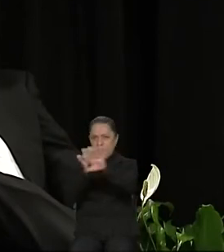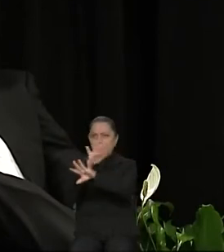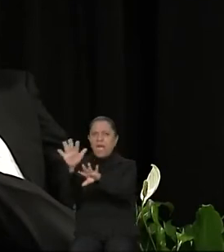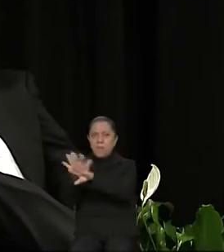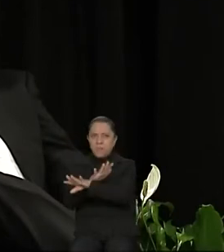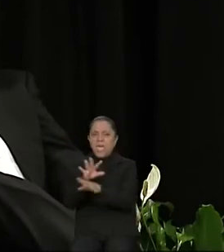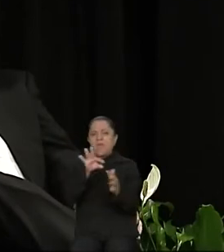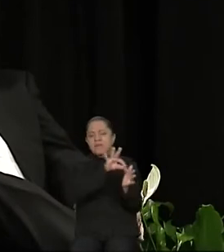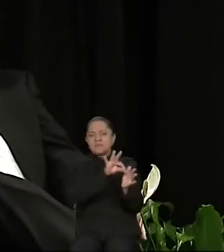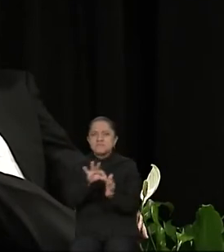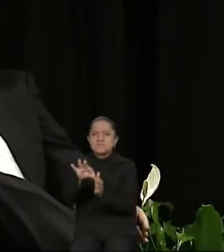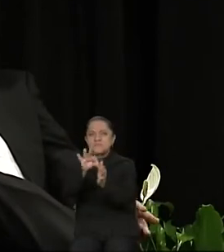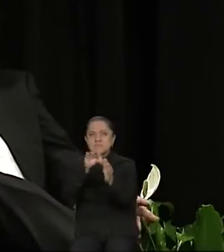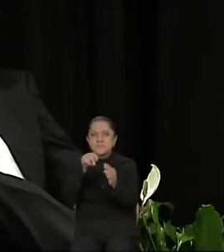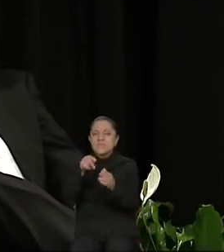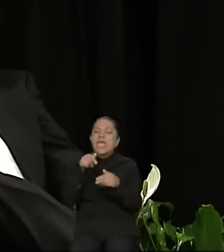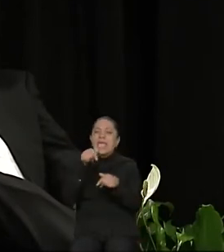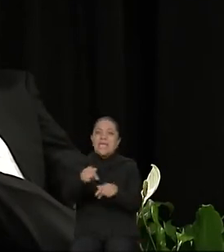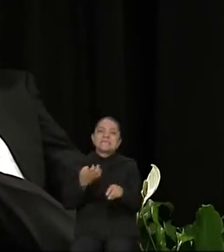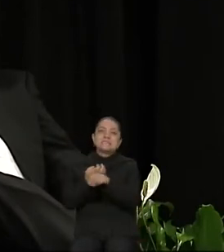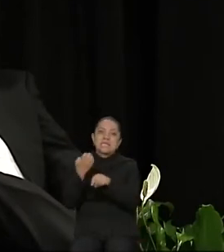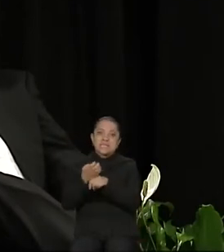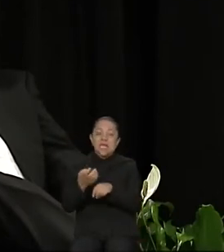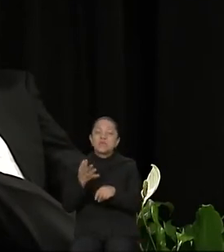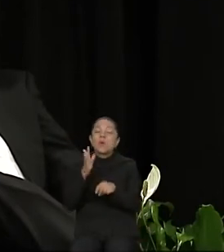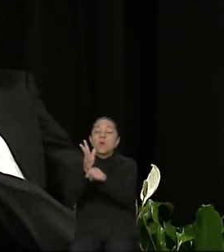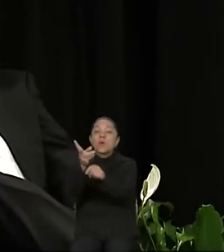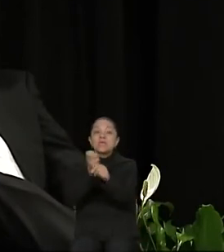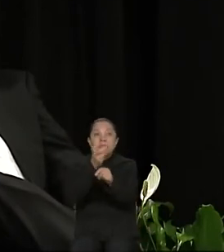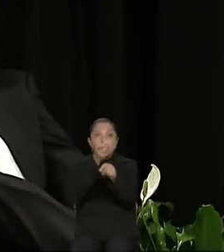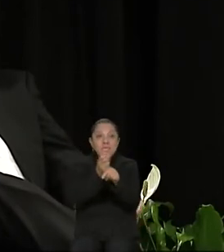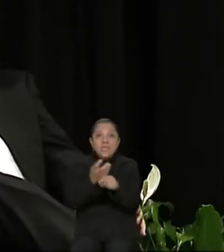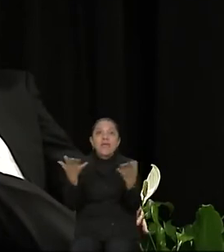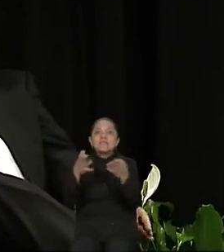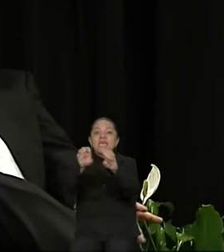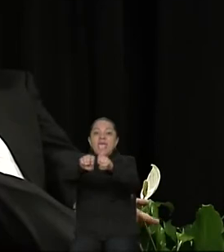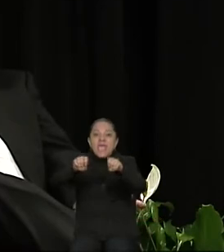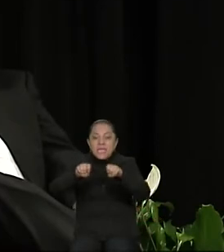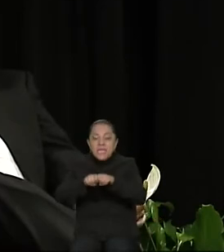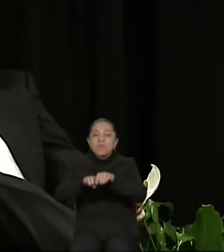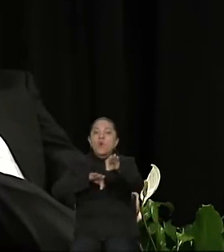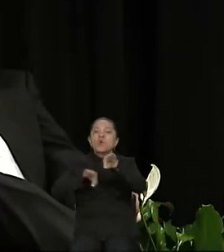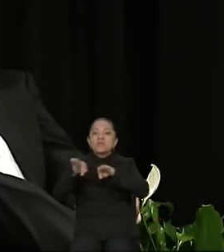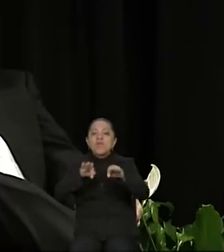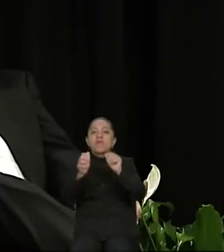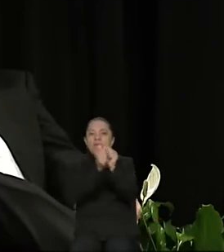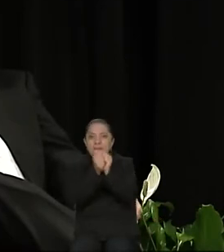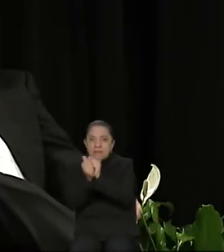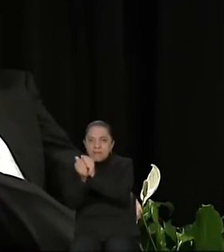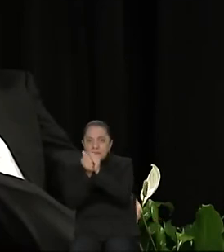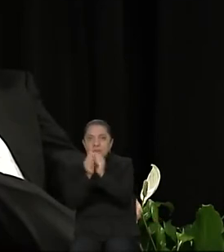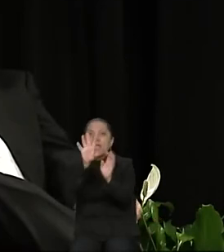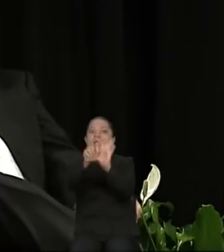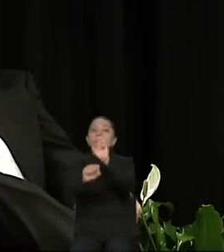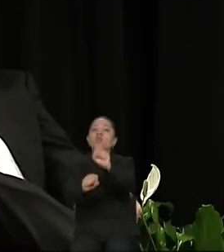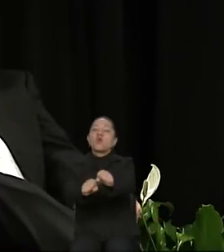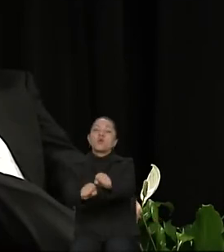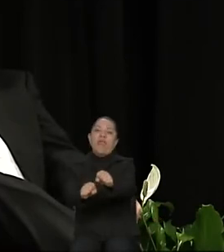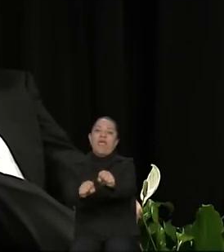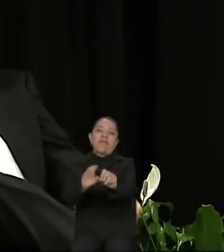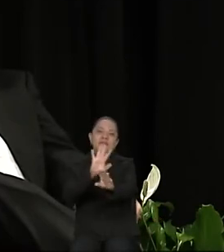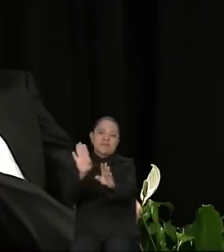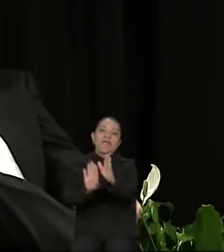eso los invito a que hagamos equipo, a que trabajemos de la mano y a que logremos sacar adelante a nuestro Estado y a nuestro país.